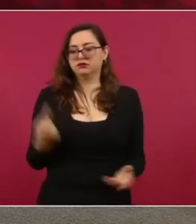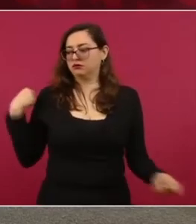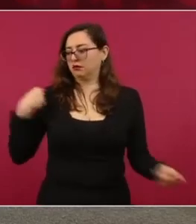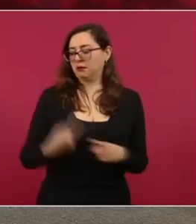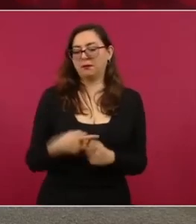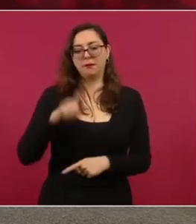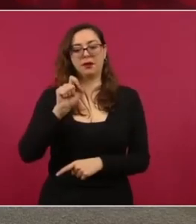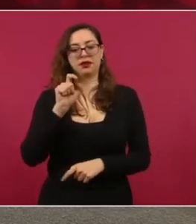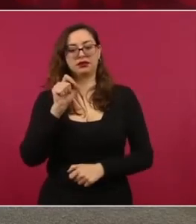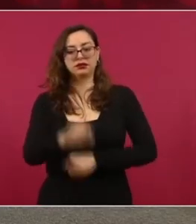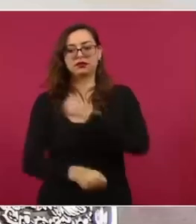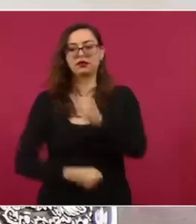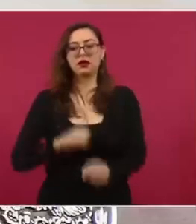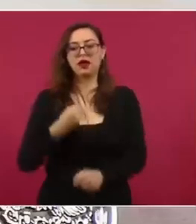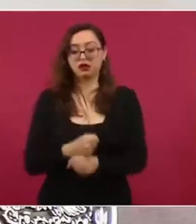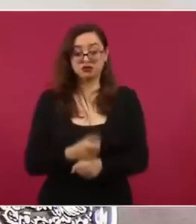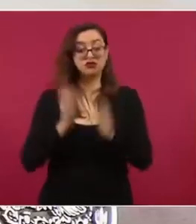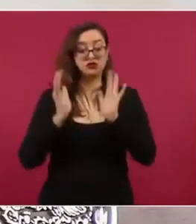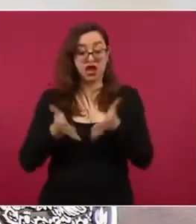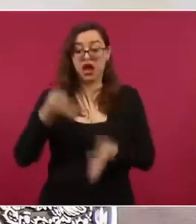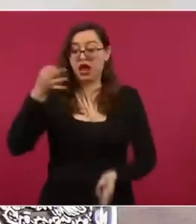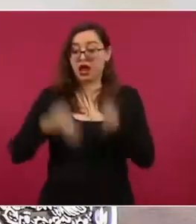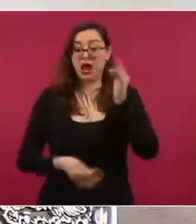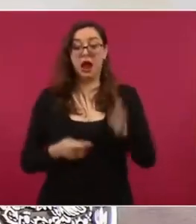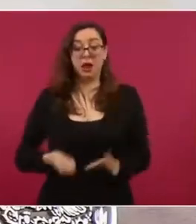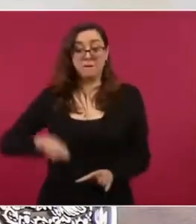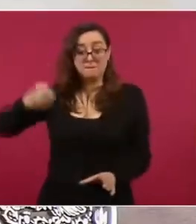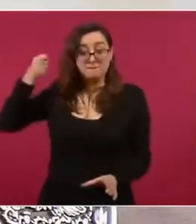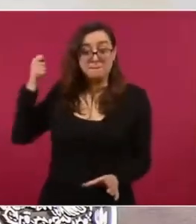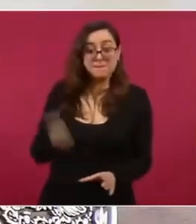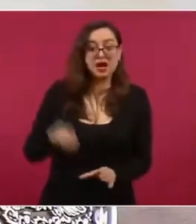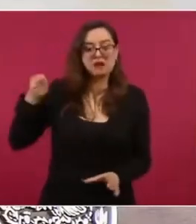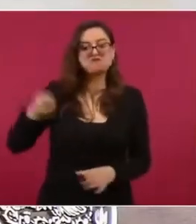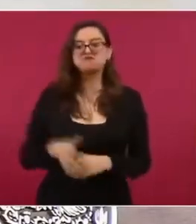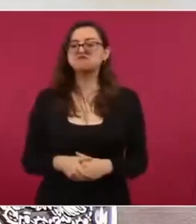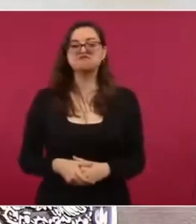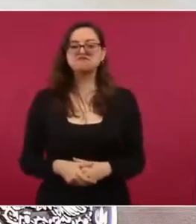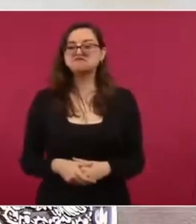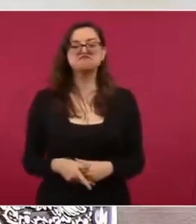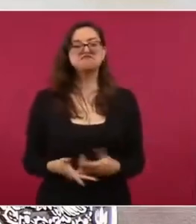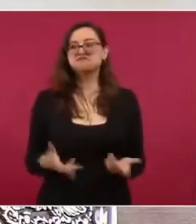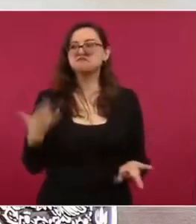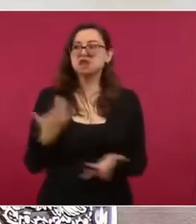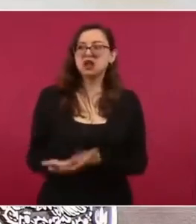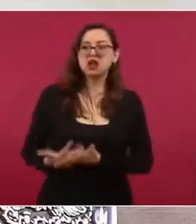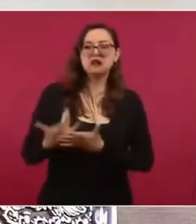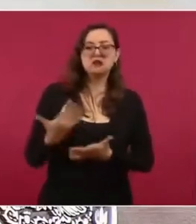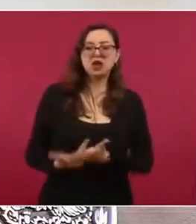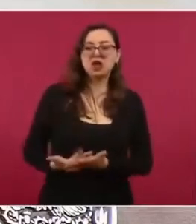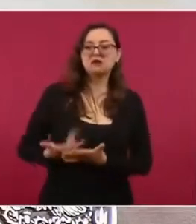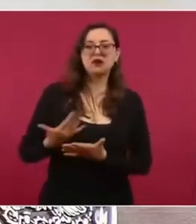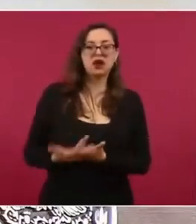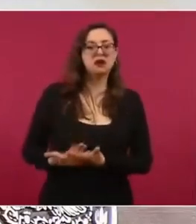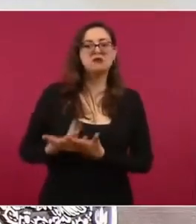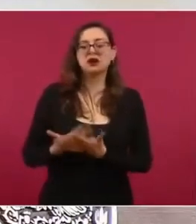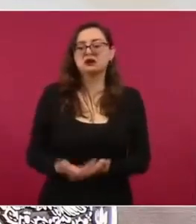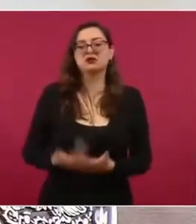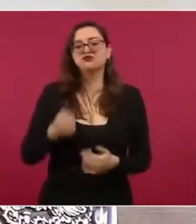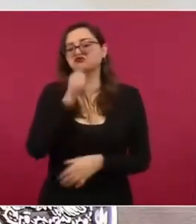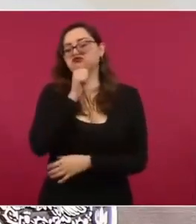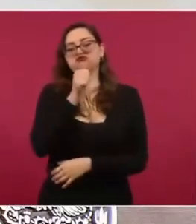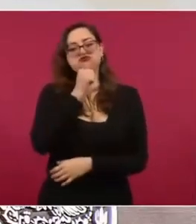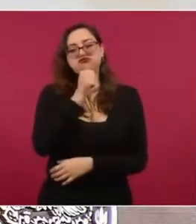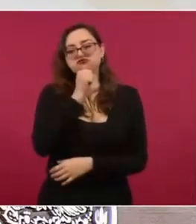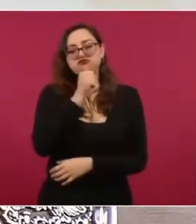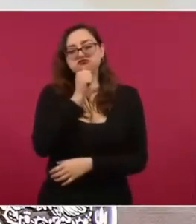años después, no han podido ejecutar su sentencia, aunque es un amparo que ha dictado la Corte y no le han regresado el club